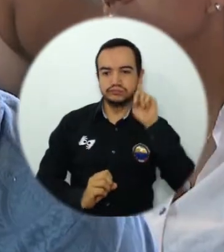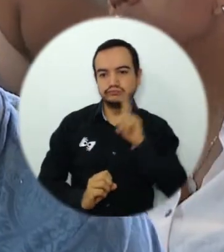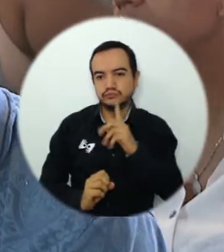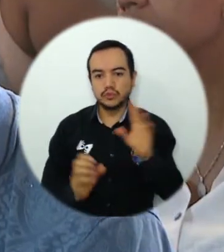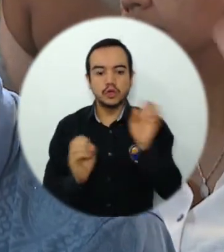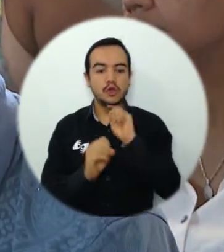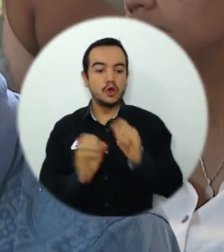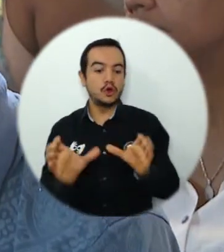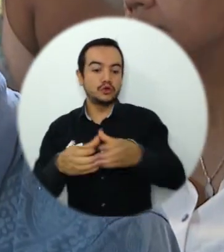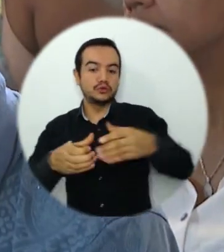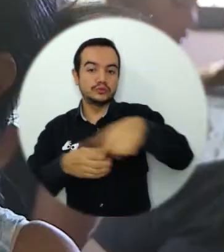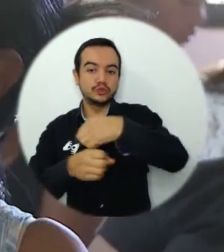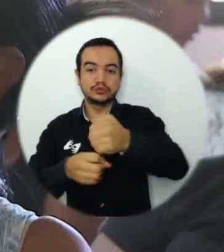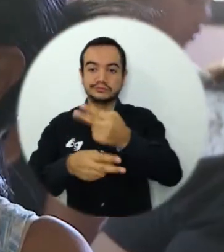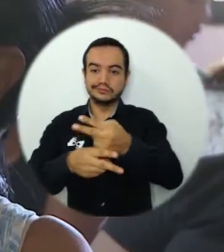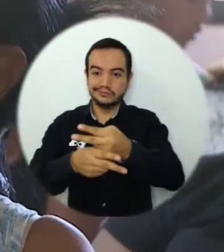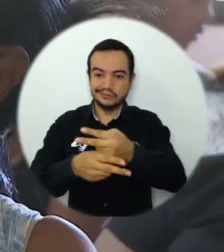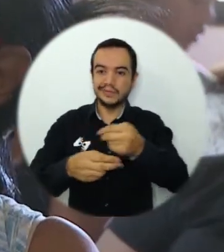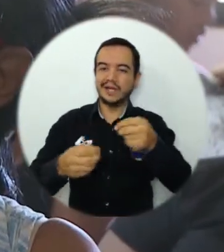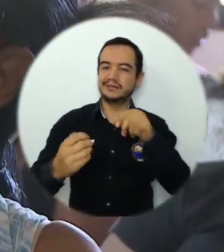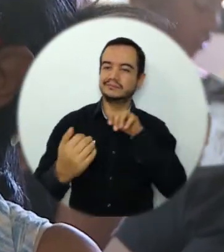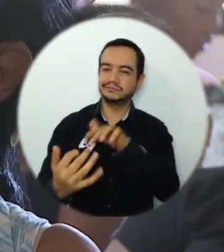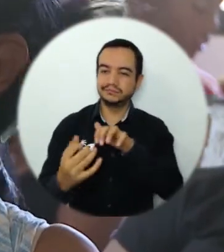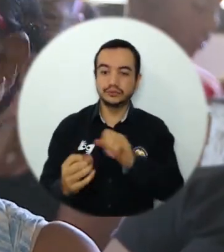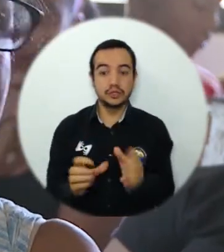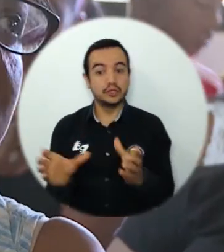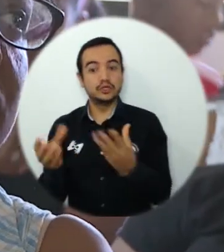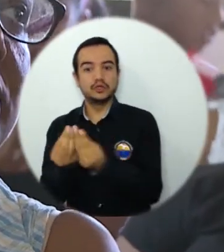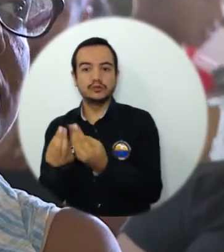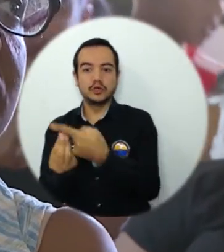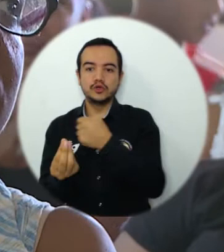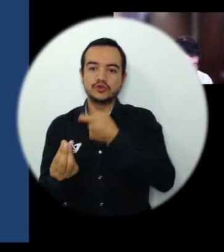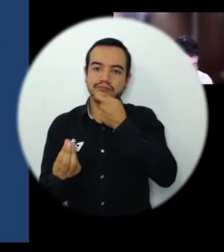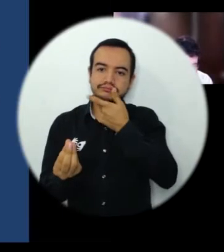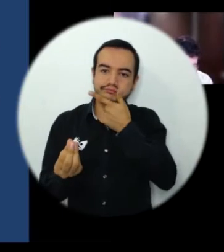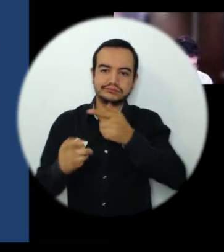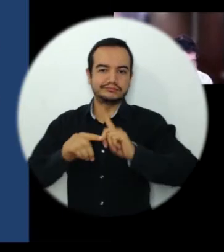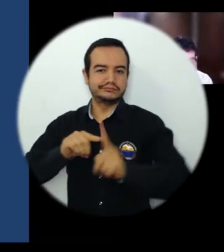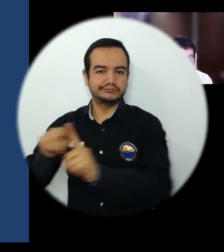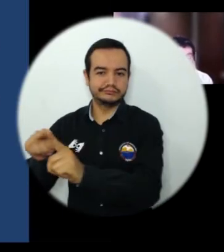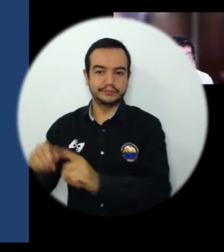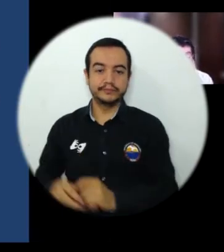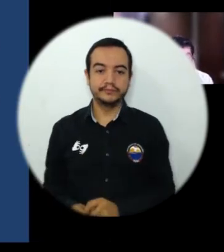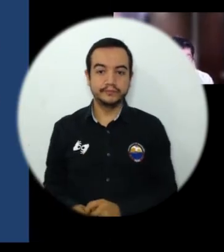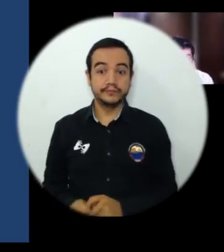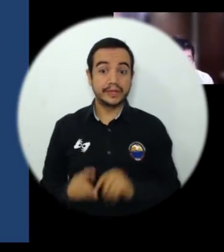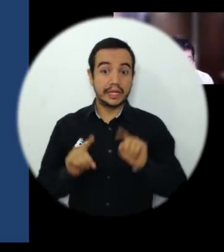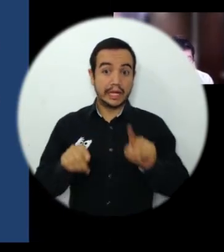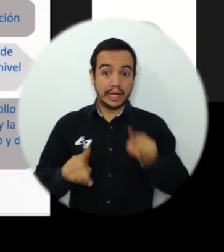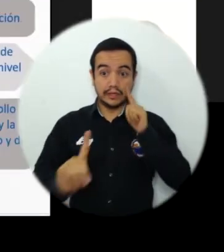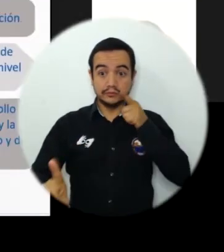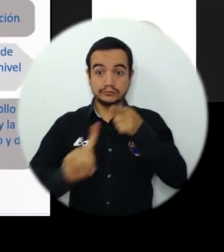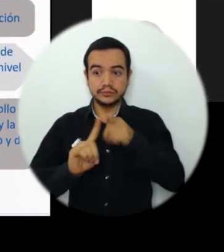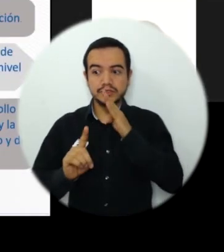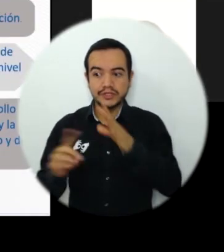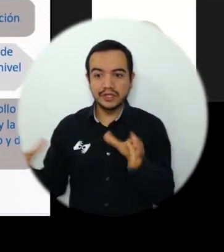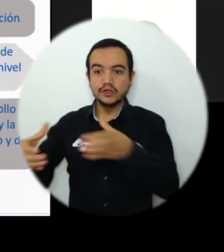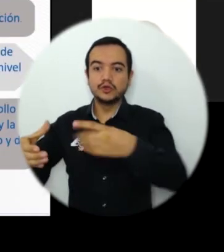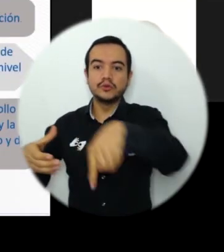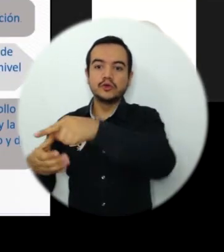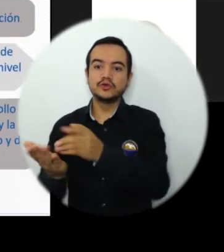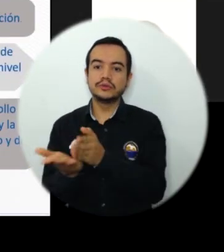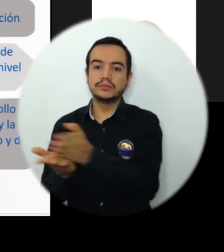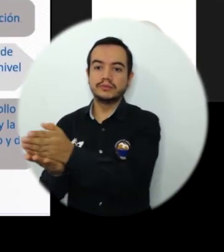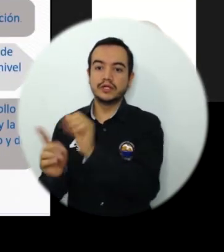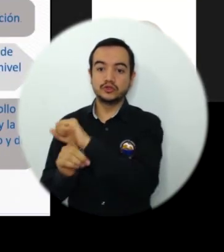conflicto sociopolítico, la comunidad LGTBI, mujeres. Este programa posgradual dirigido a todos los profesionales de las